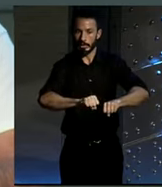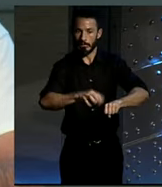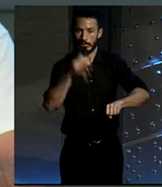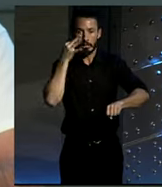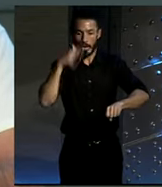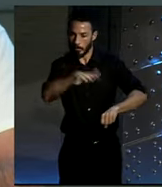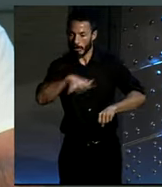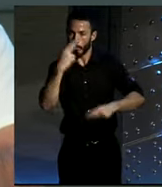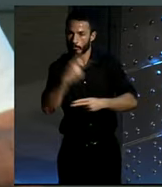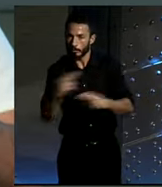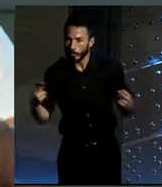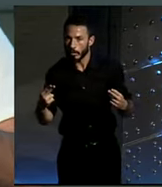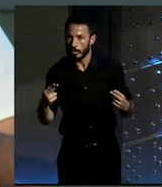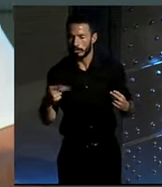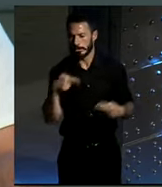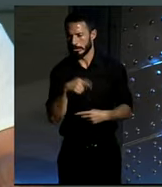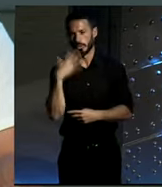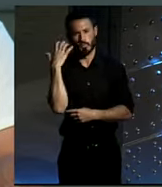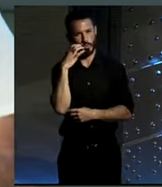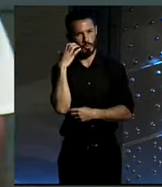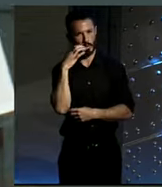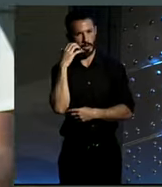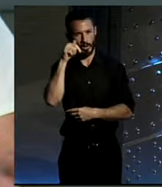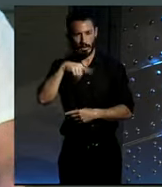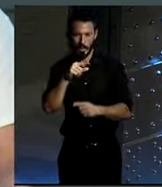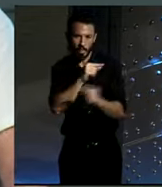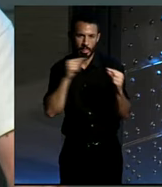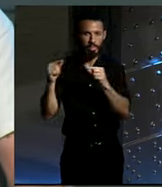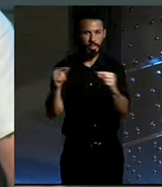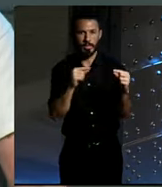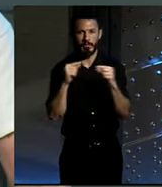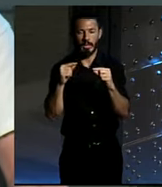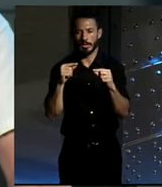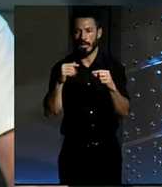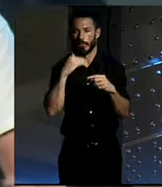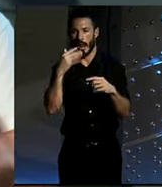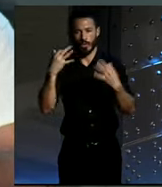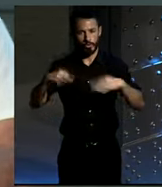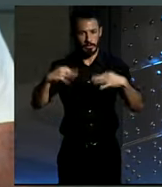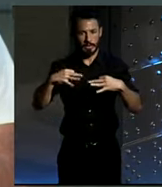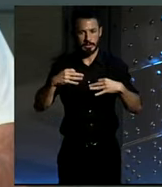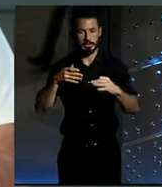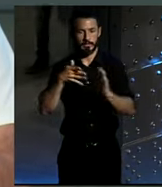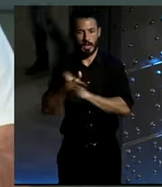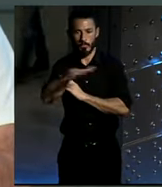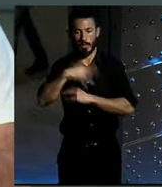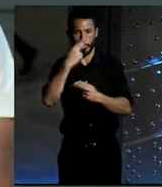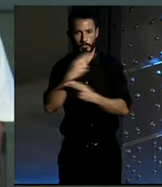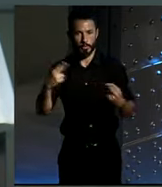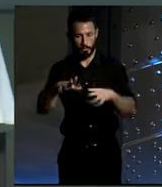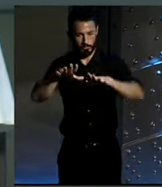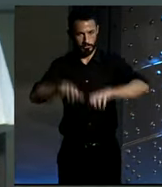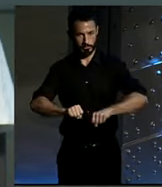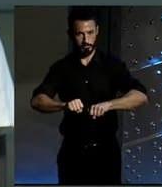realmente muy raro. Y estamos aquí debatiendo una cosa que es completamente normal, que es ocupar el espacio público. Entonces, las